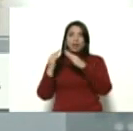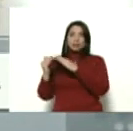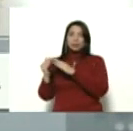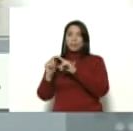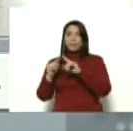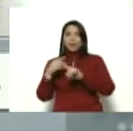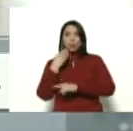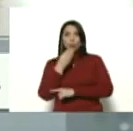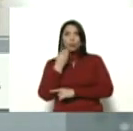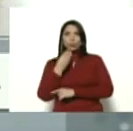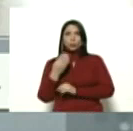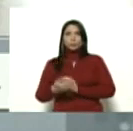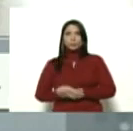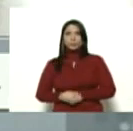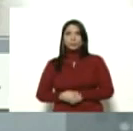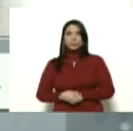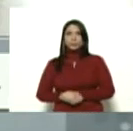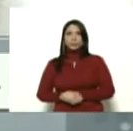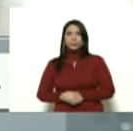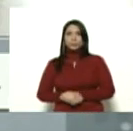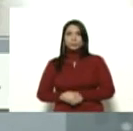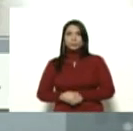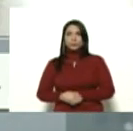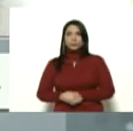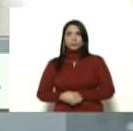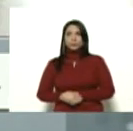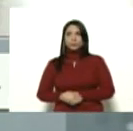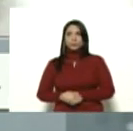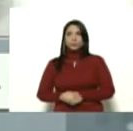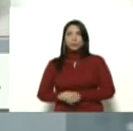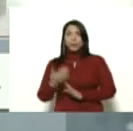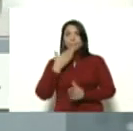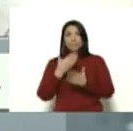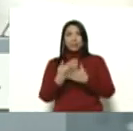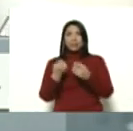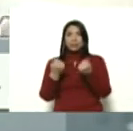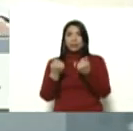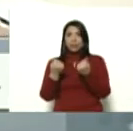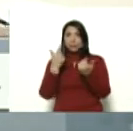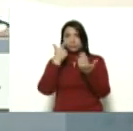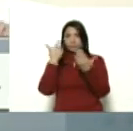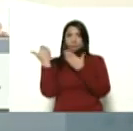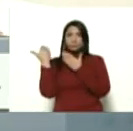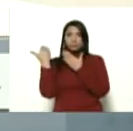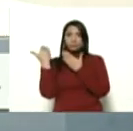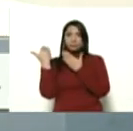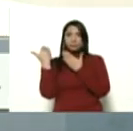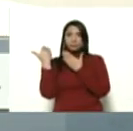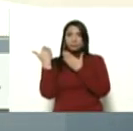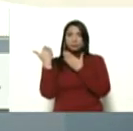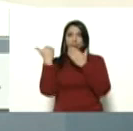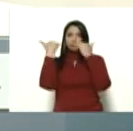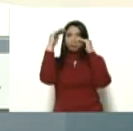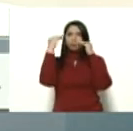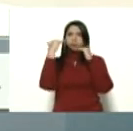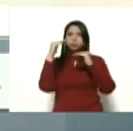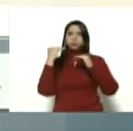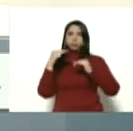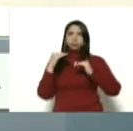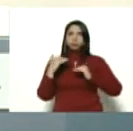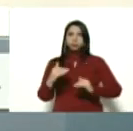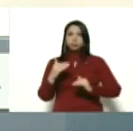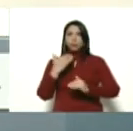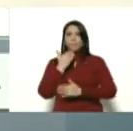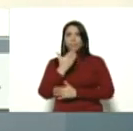para la juventud y así por el estilo aquí me piden los recursos mira bien de granado me piden